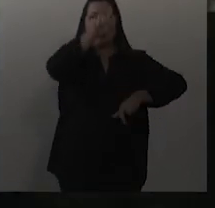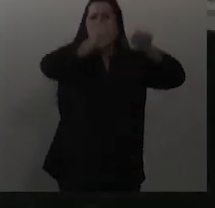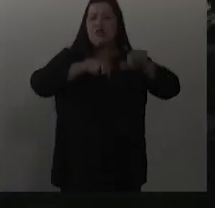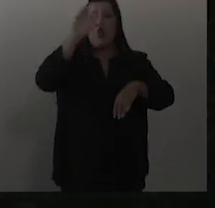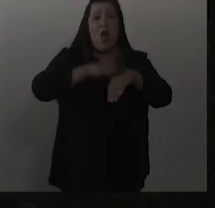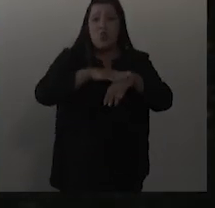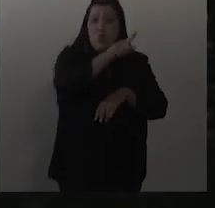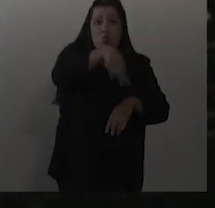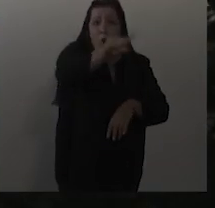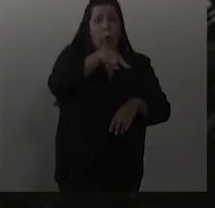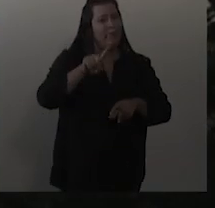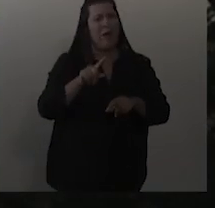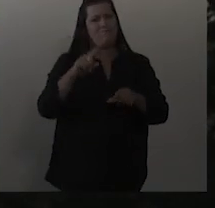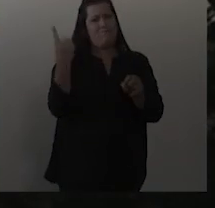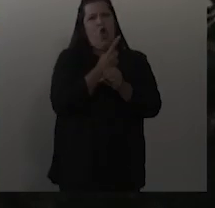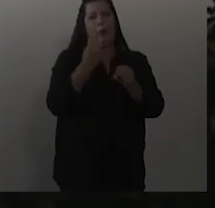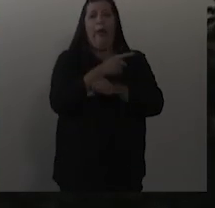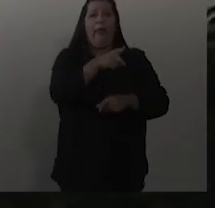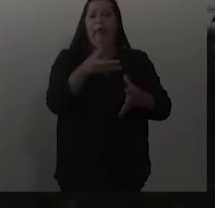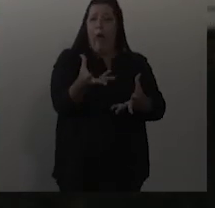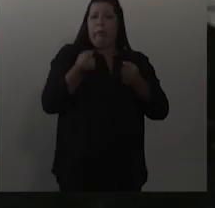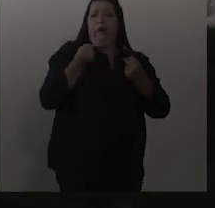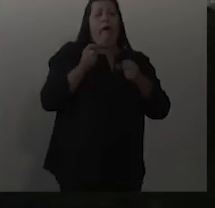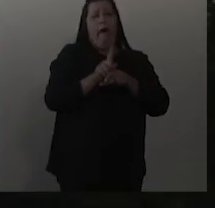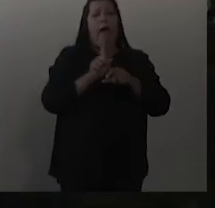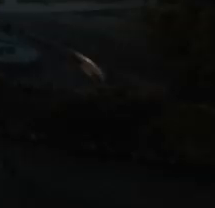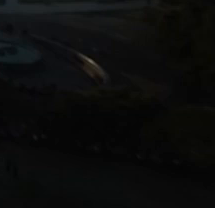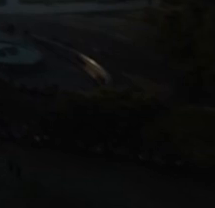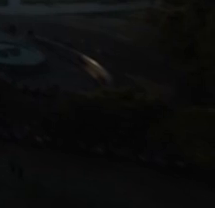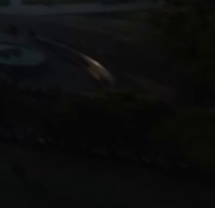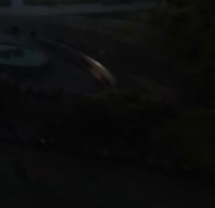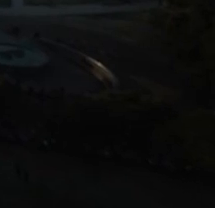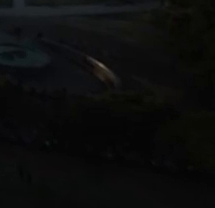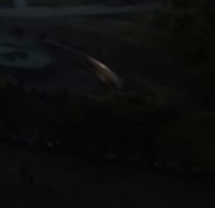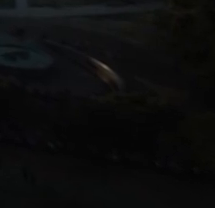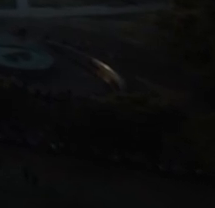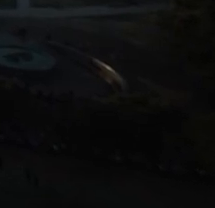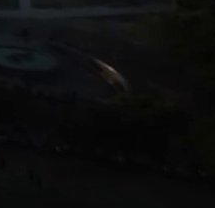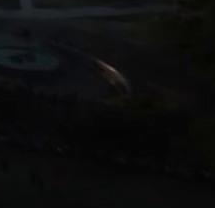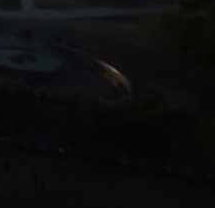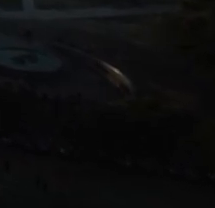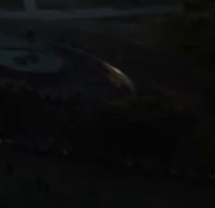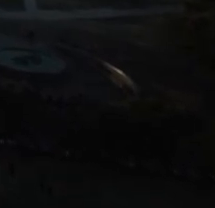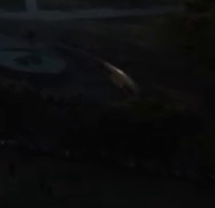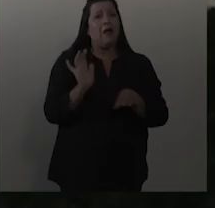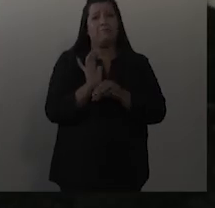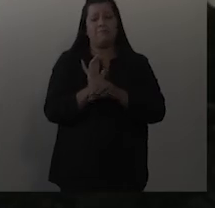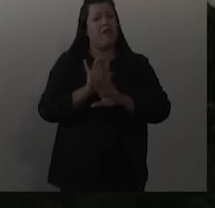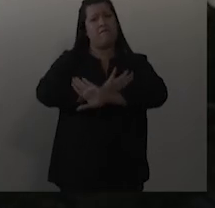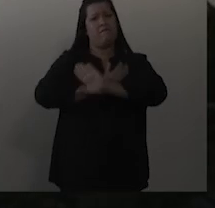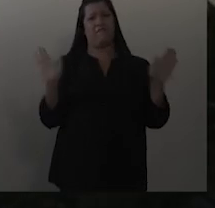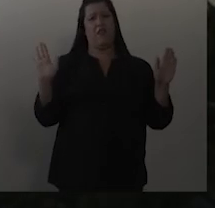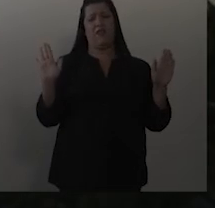no tienen derecho a adueñarse de la vida de los rosarinos. La Argentina no tiene espacio más